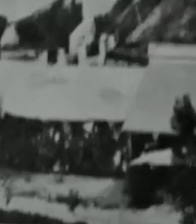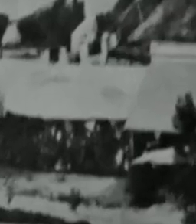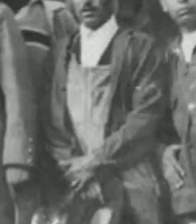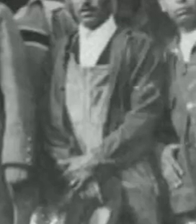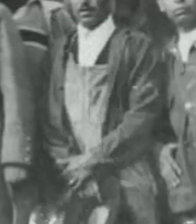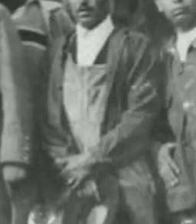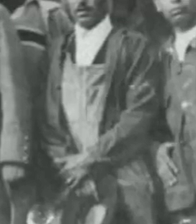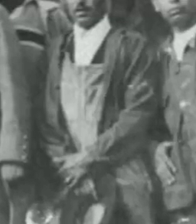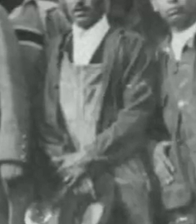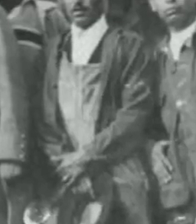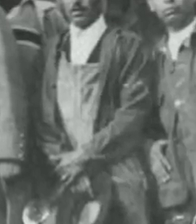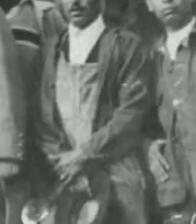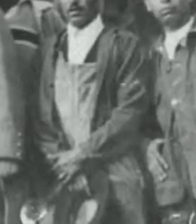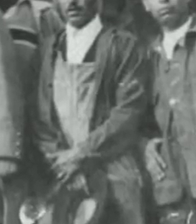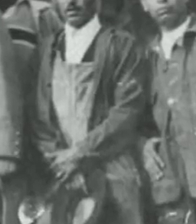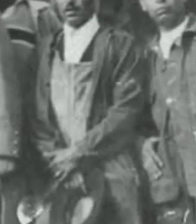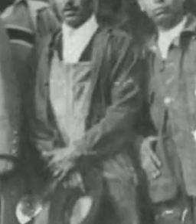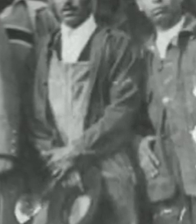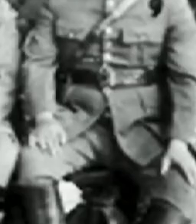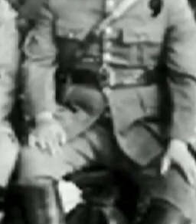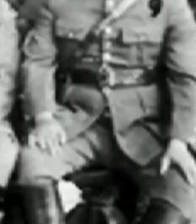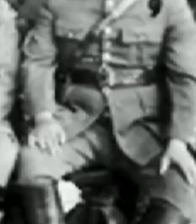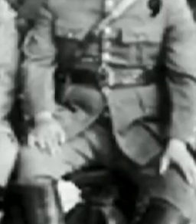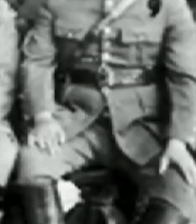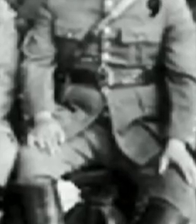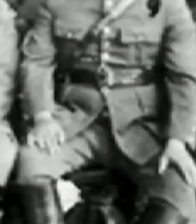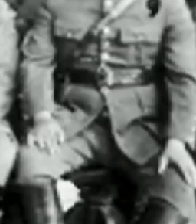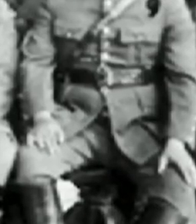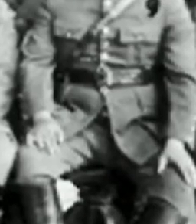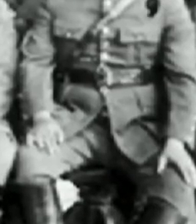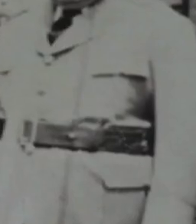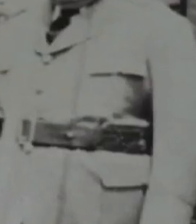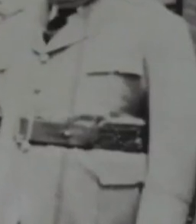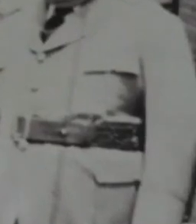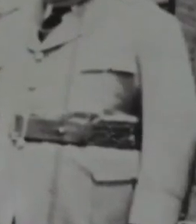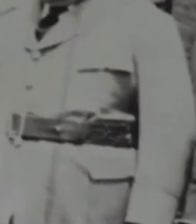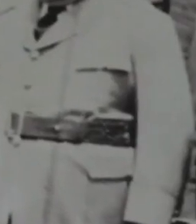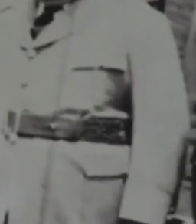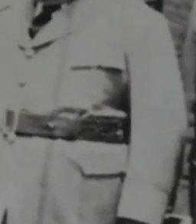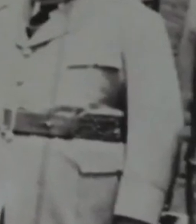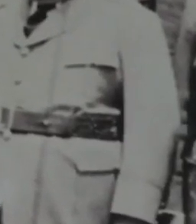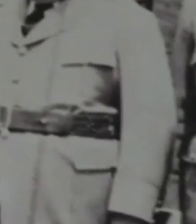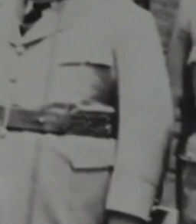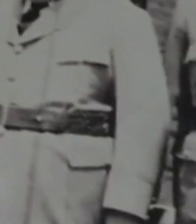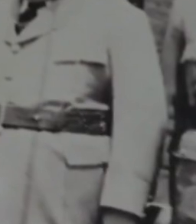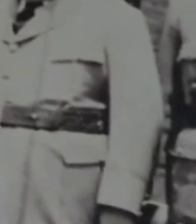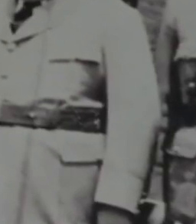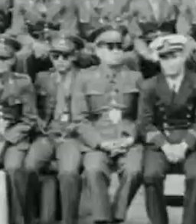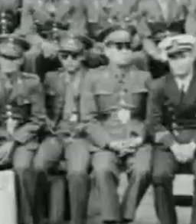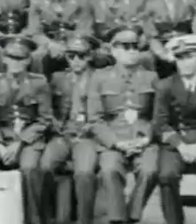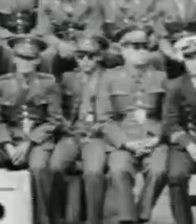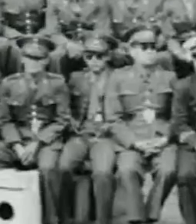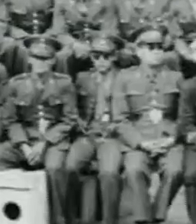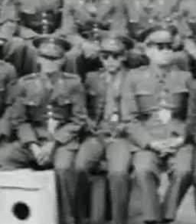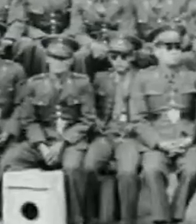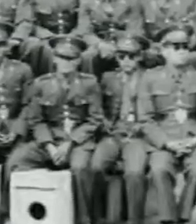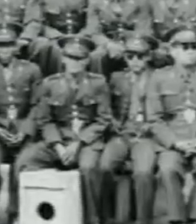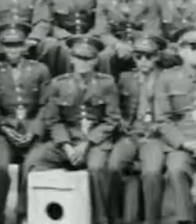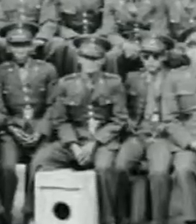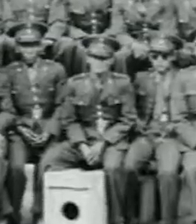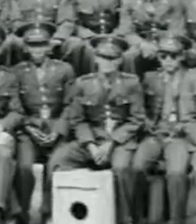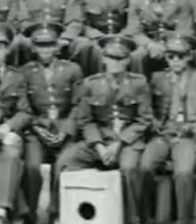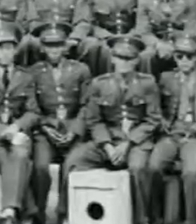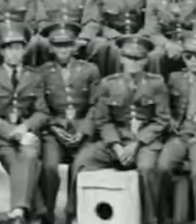Santa Fe, donde elaboraron civiles y militares, destacando como fuerza de trabajo los artilleros técnicos, llamados